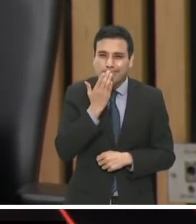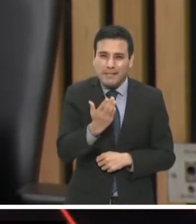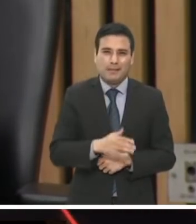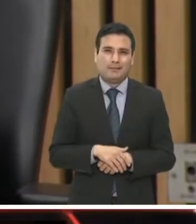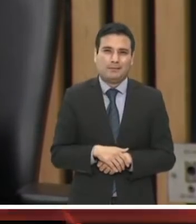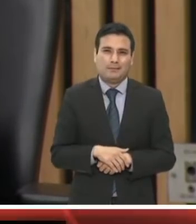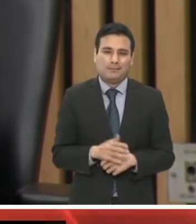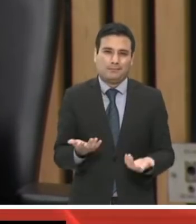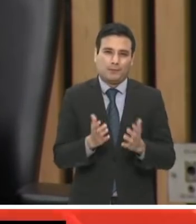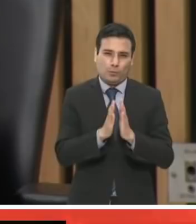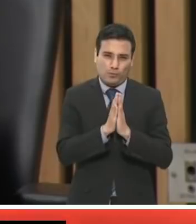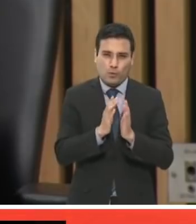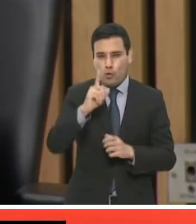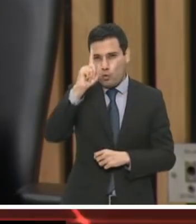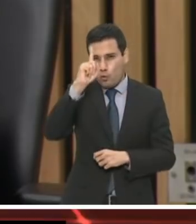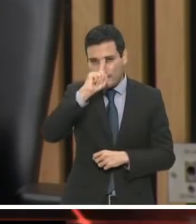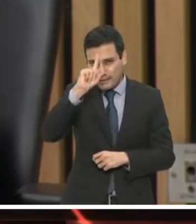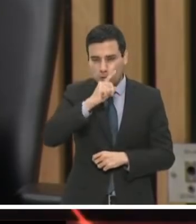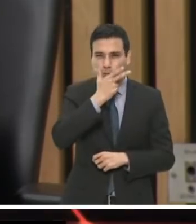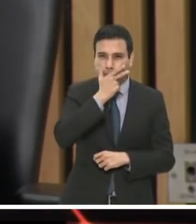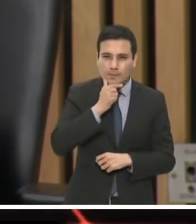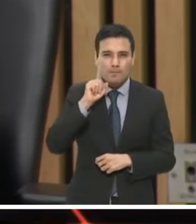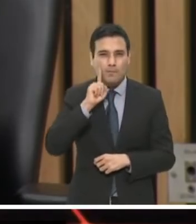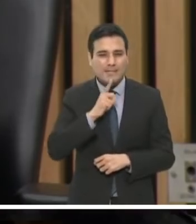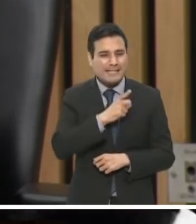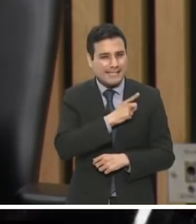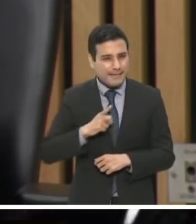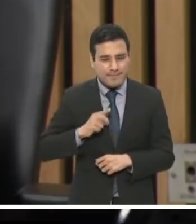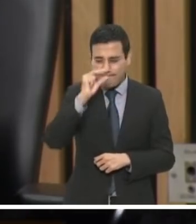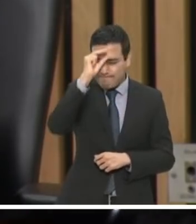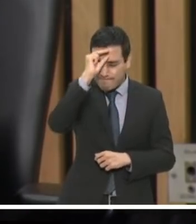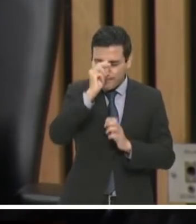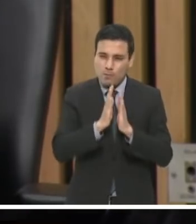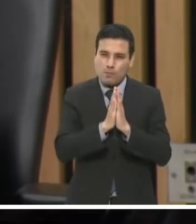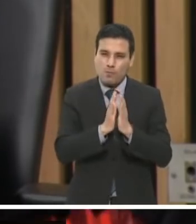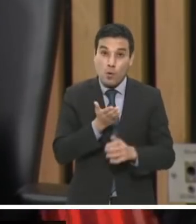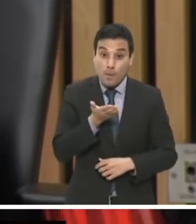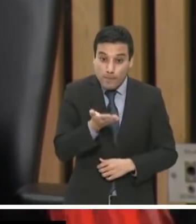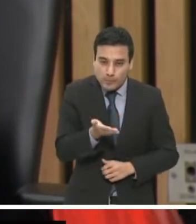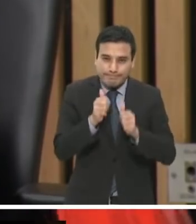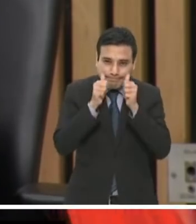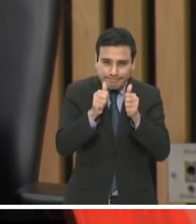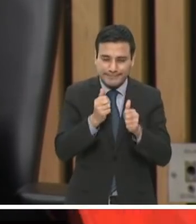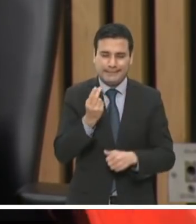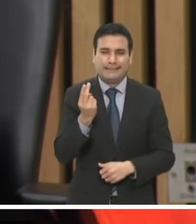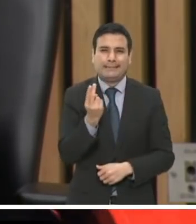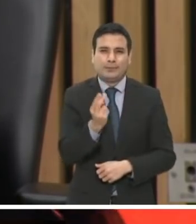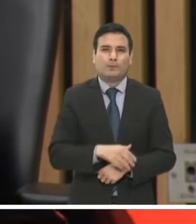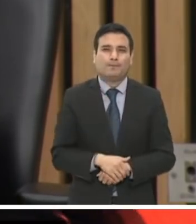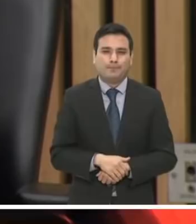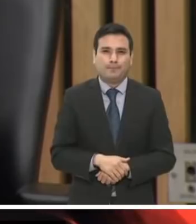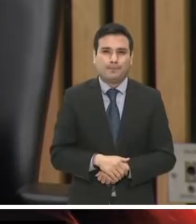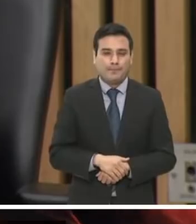señores consejeros y de las señoras consejeras para atender esta solicitud y